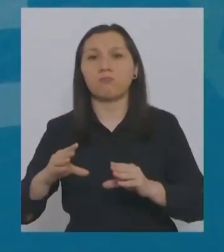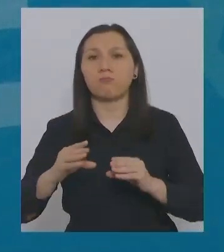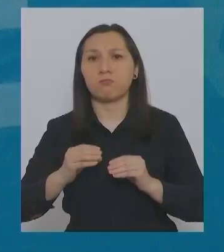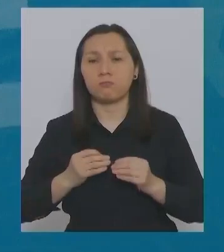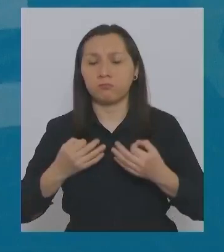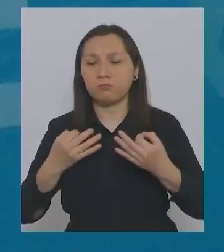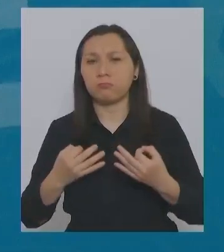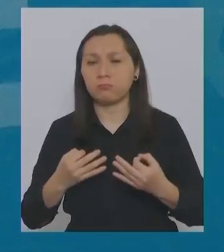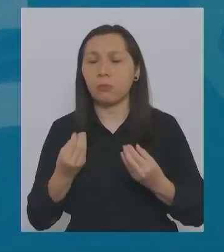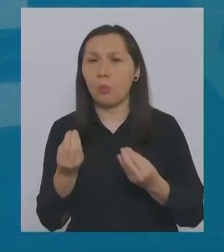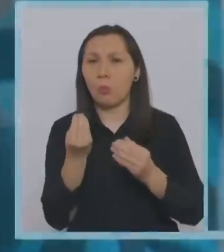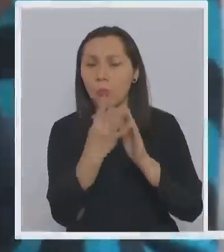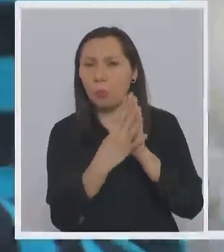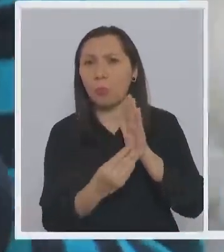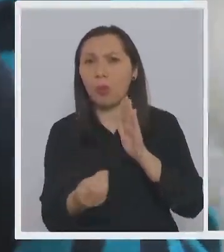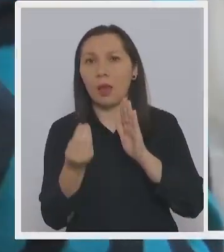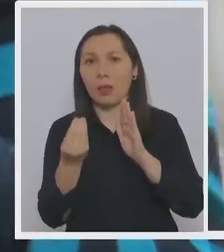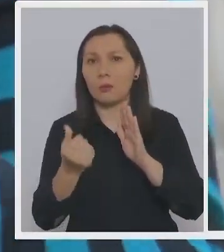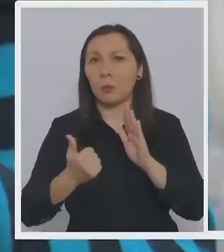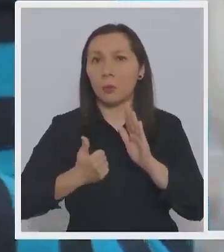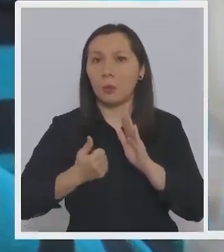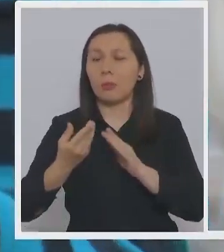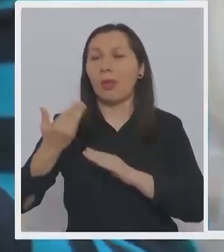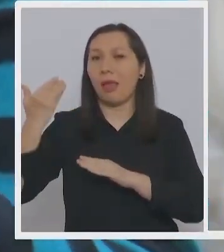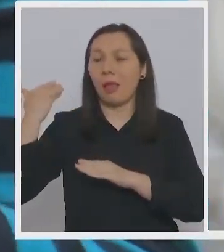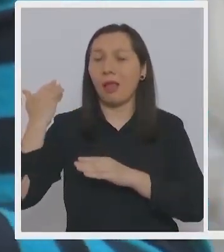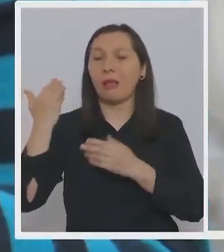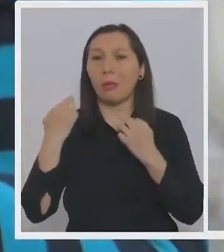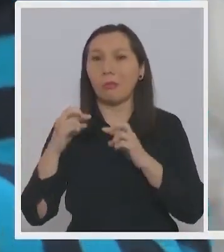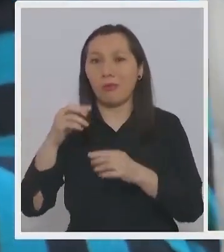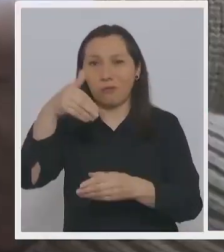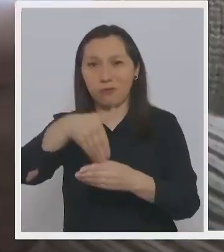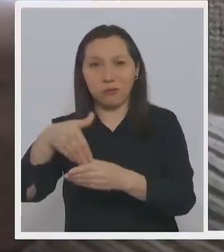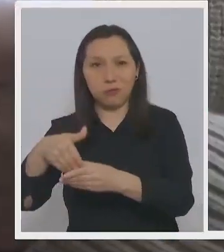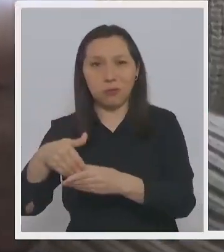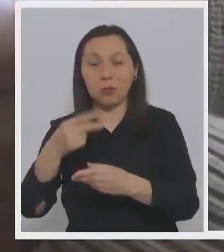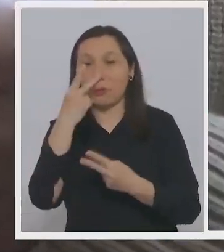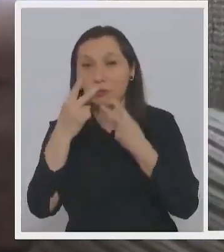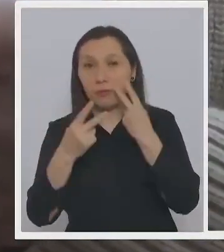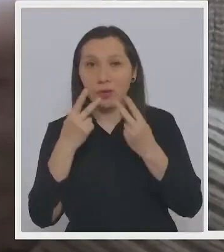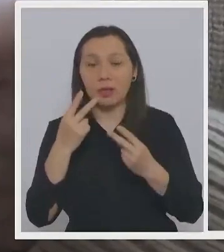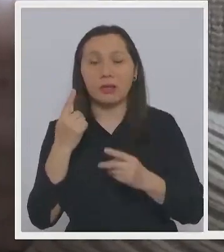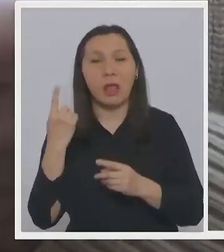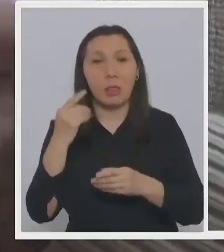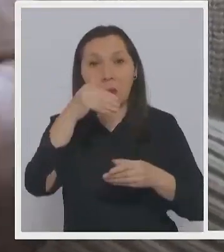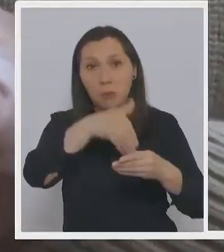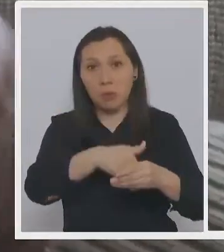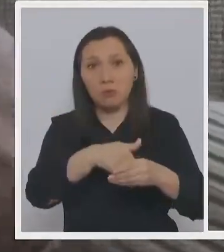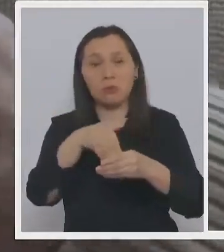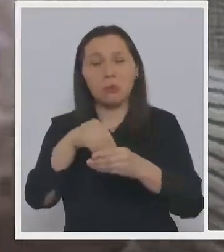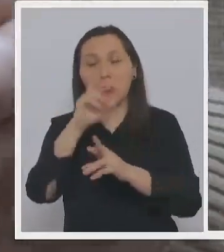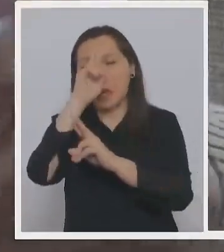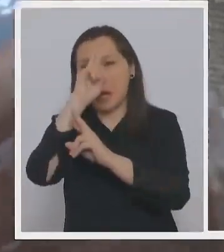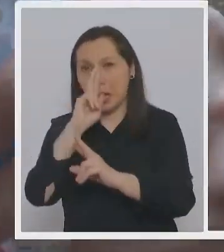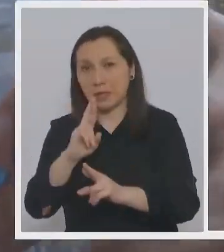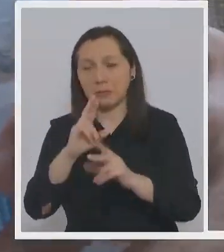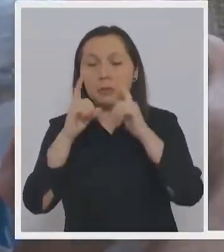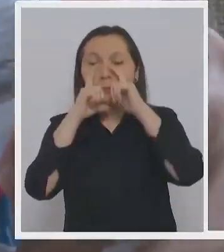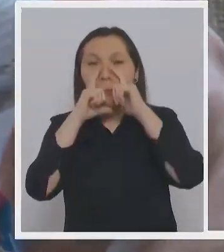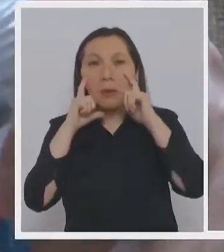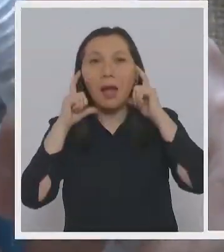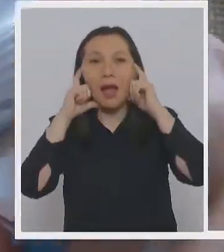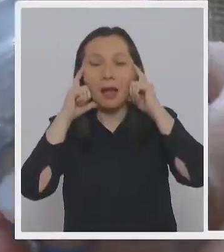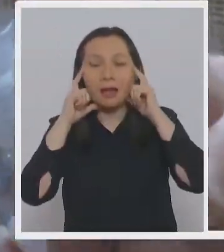comportamiento ejemplar en oportunidades anteriores donde hemos visto que en cada elección se ha respetado el uso de la